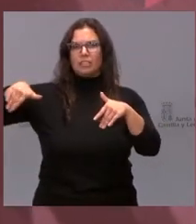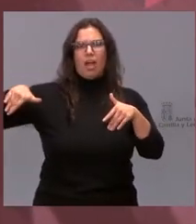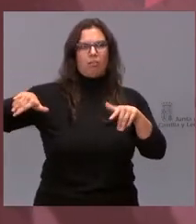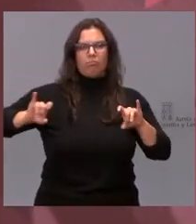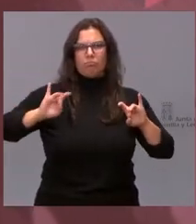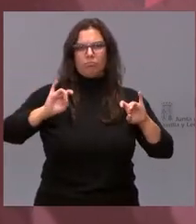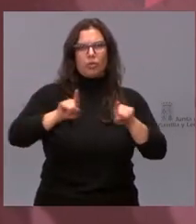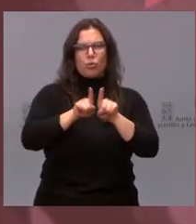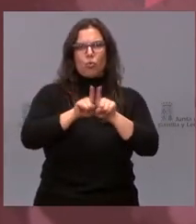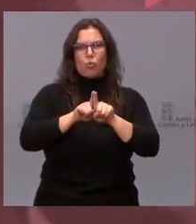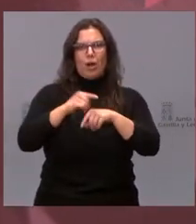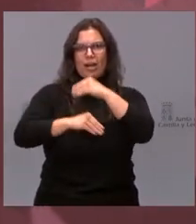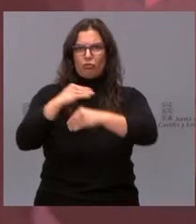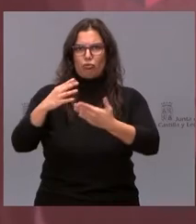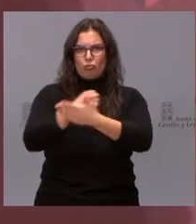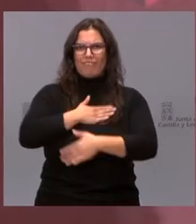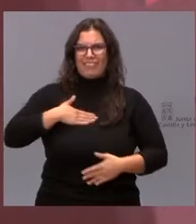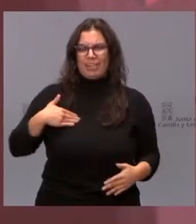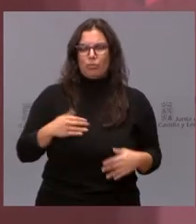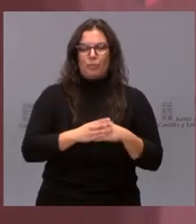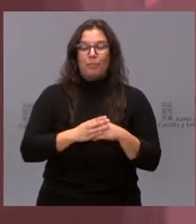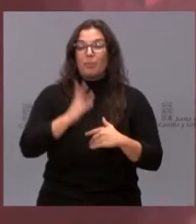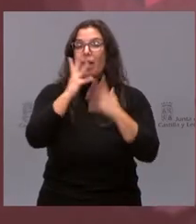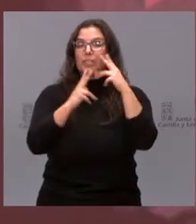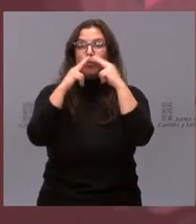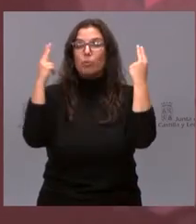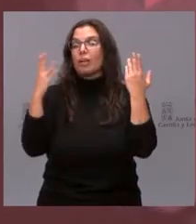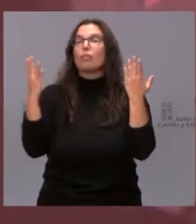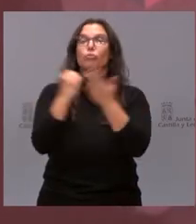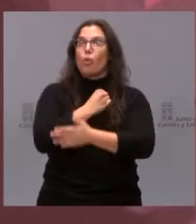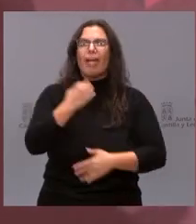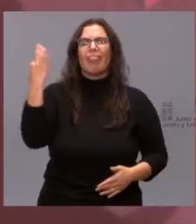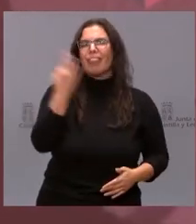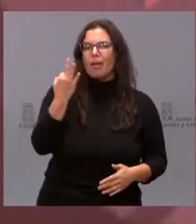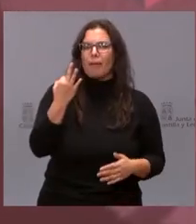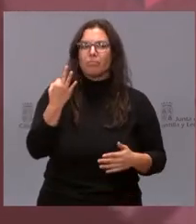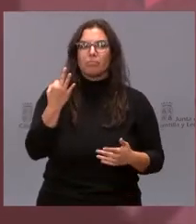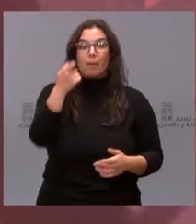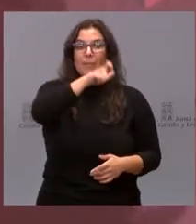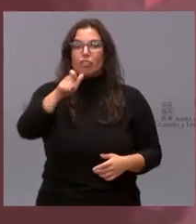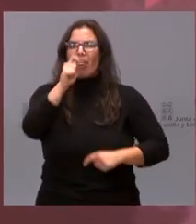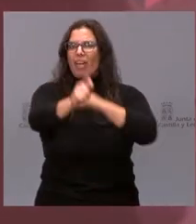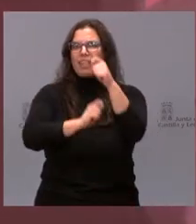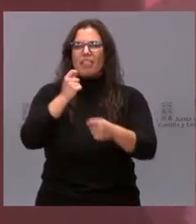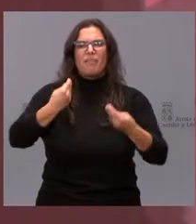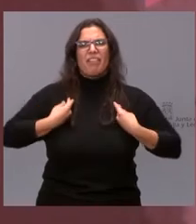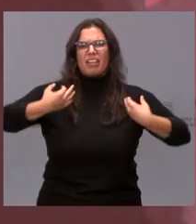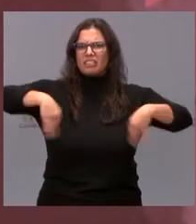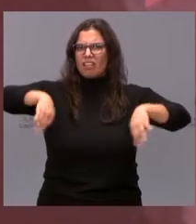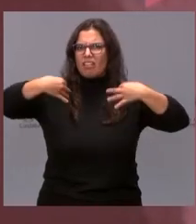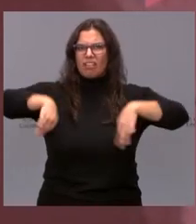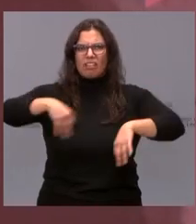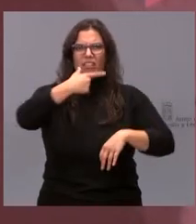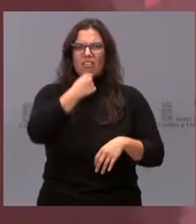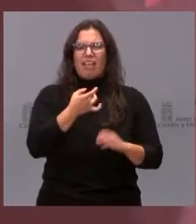El deber de cualquier Administración León es hacer la vida más sencilla a las personas, es mejorar la